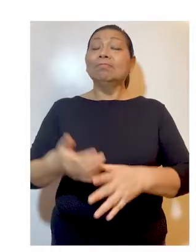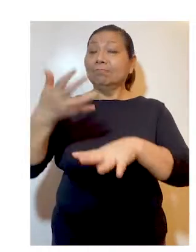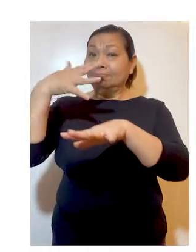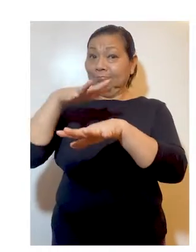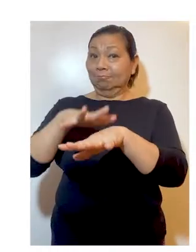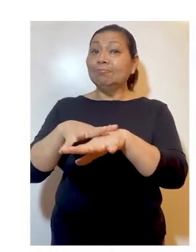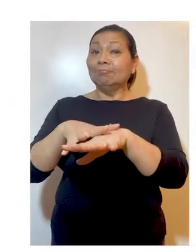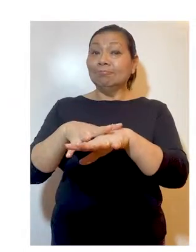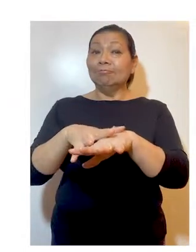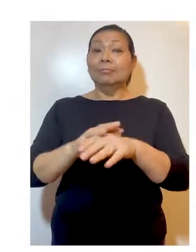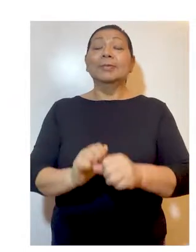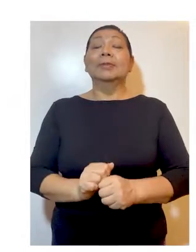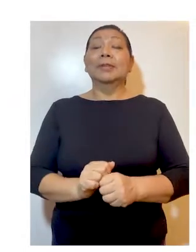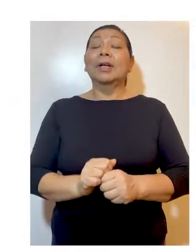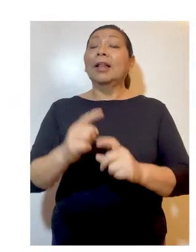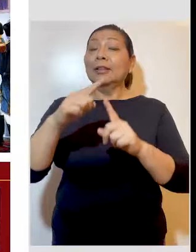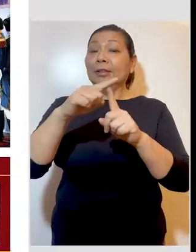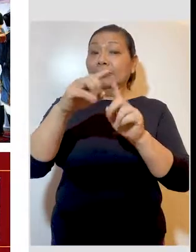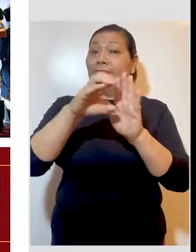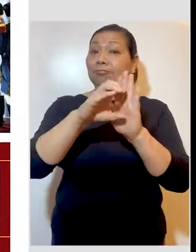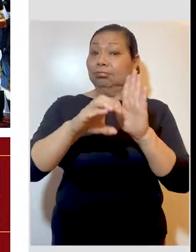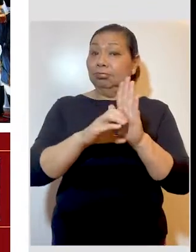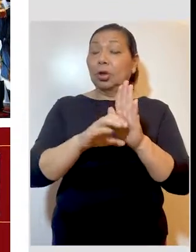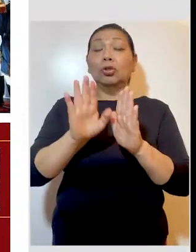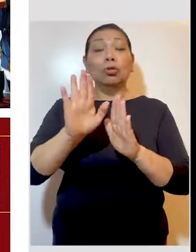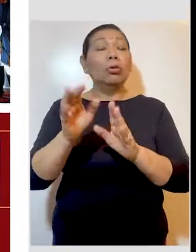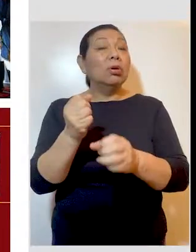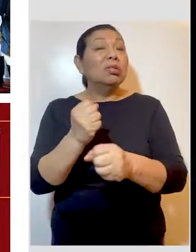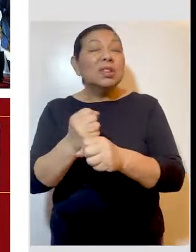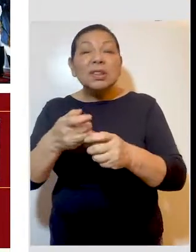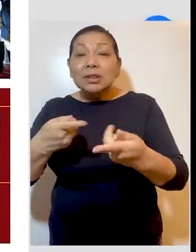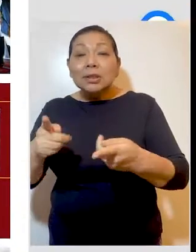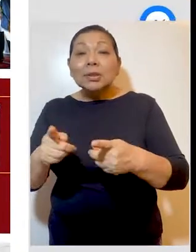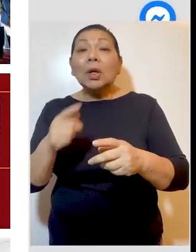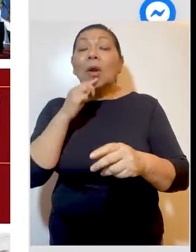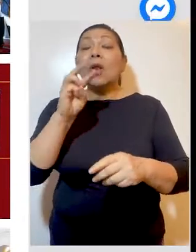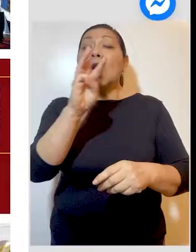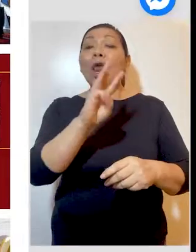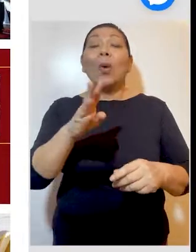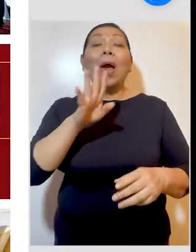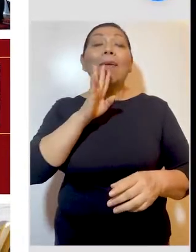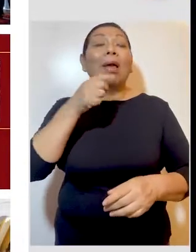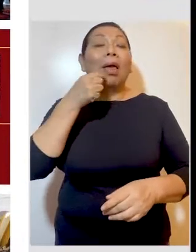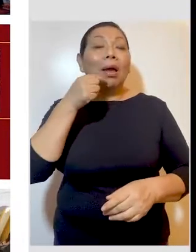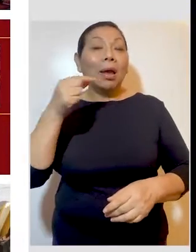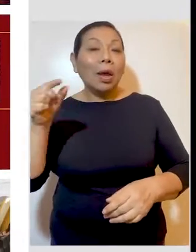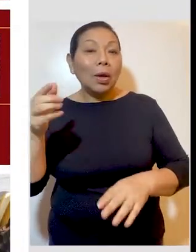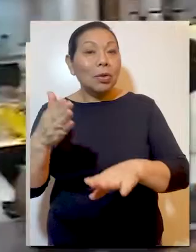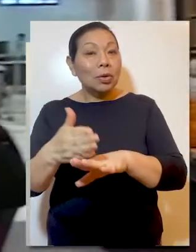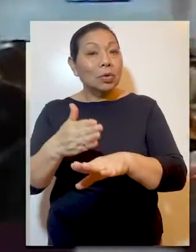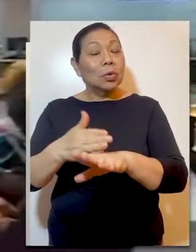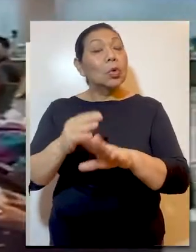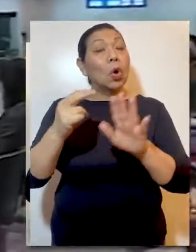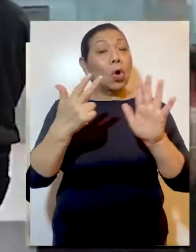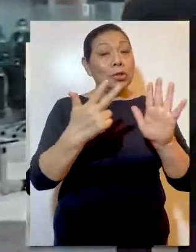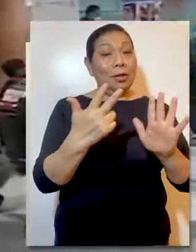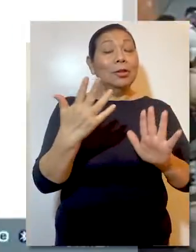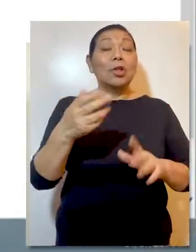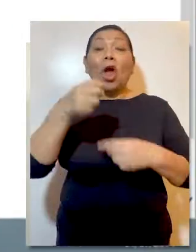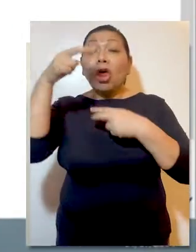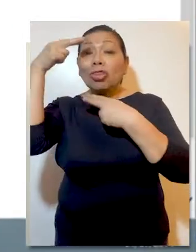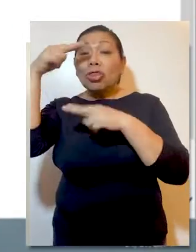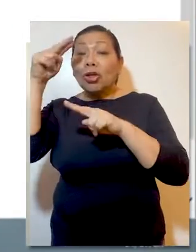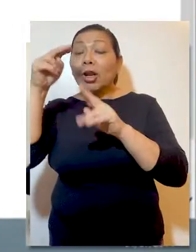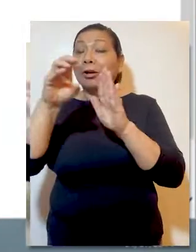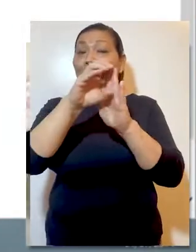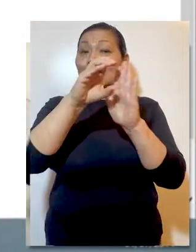En inclusión El TC difunde sus acciones mediante una página web en Quechua. Desarrolló más de